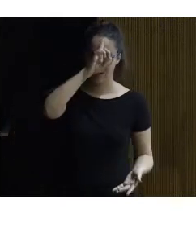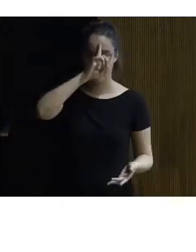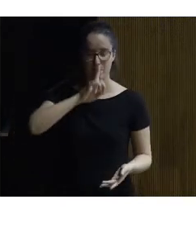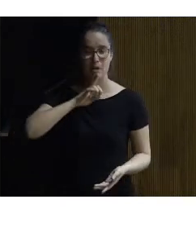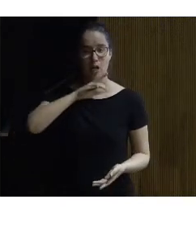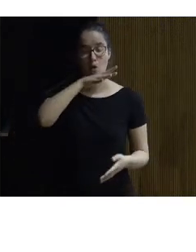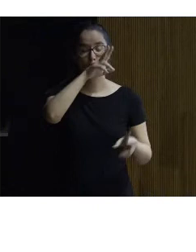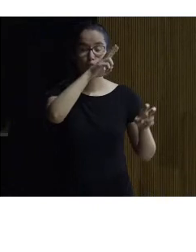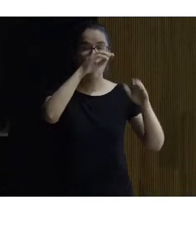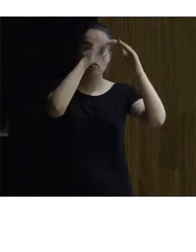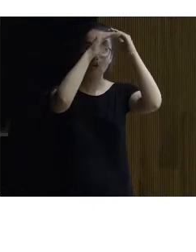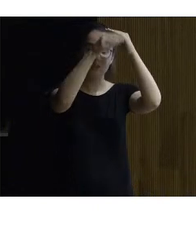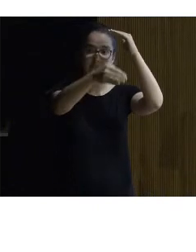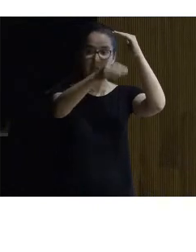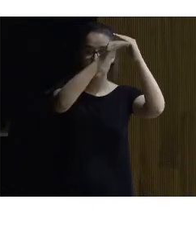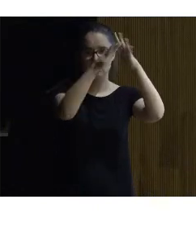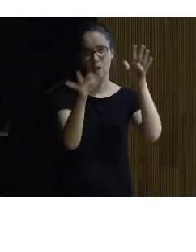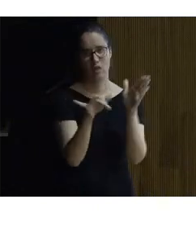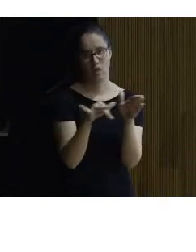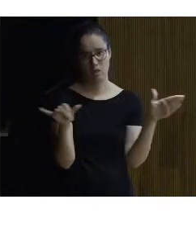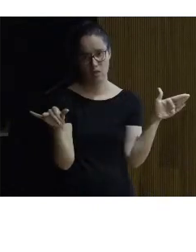un nuevo techo que aparece ahí cerca